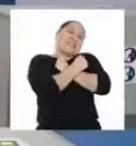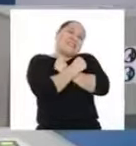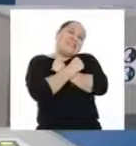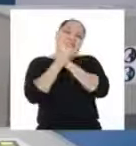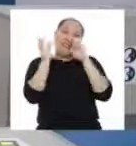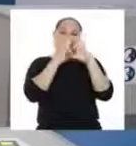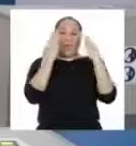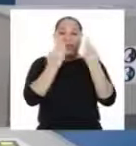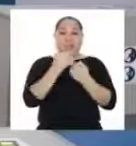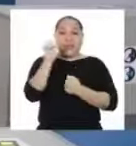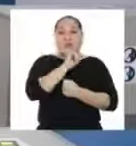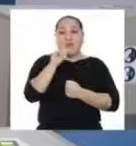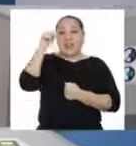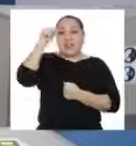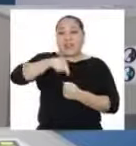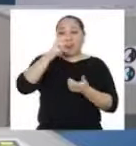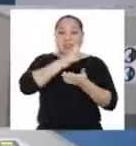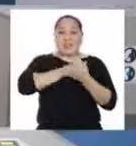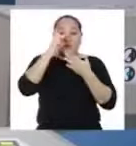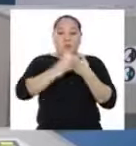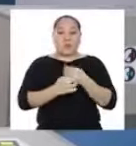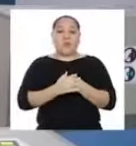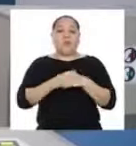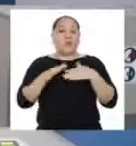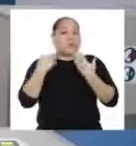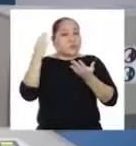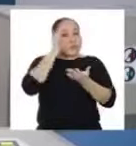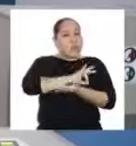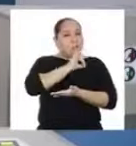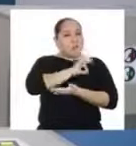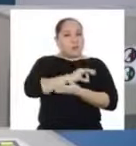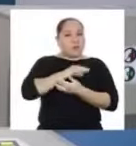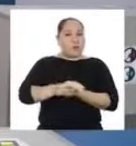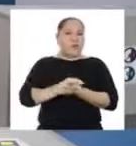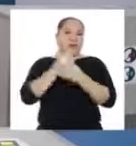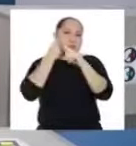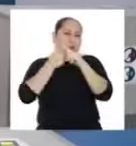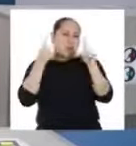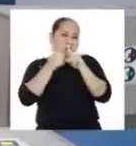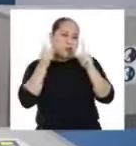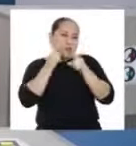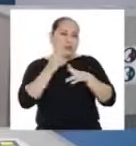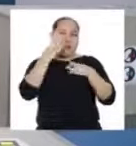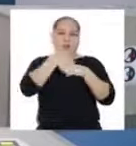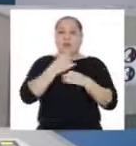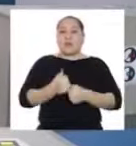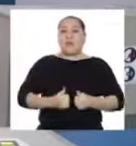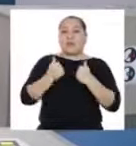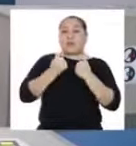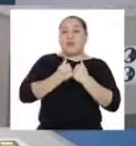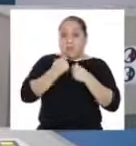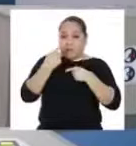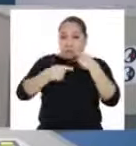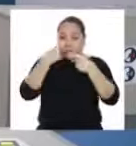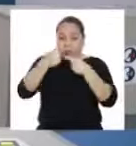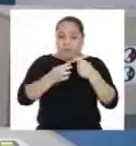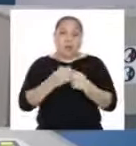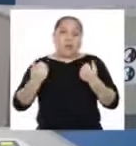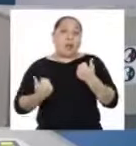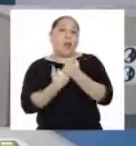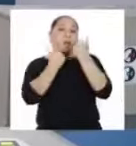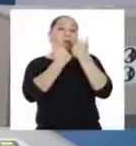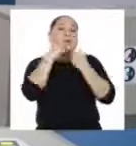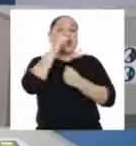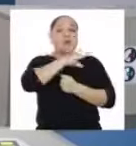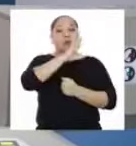¡Estimadas familias! Al igual que en este programa, podemos aprovechar diversas situaciones de la vida cotidiana